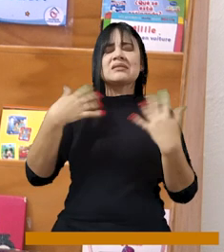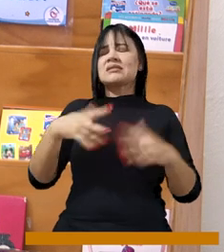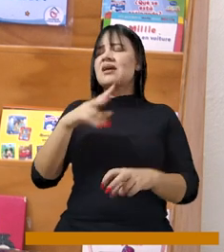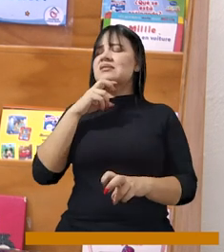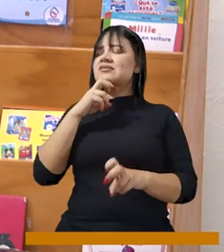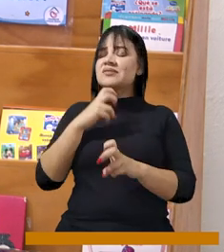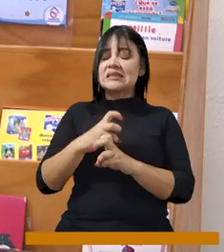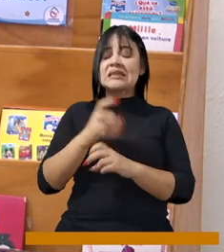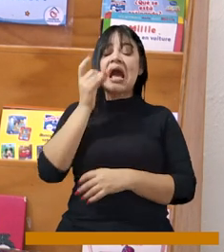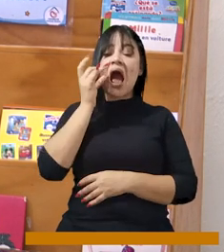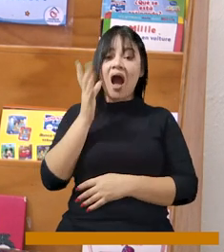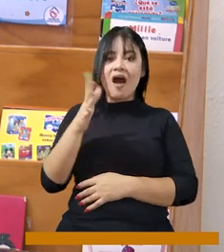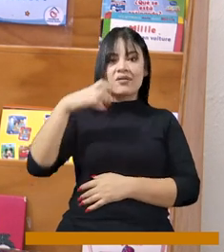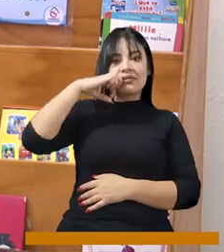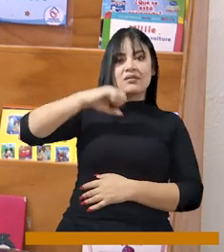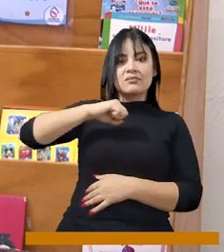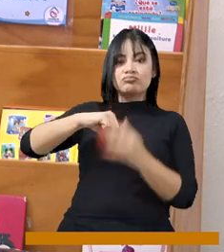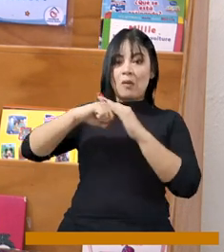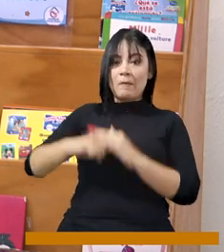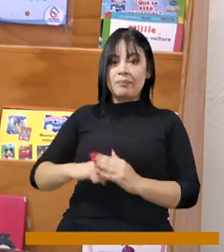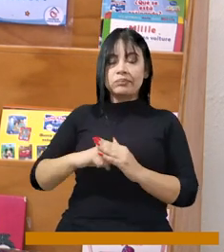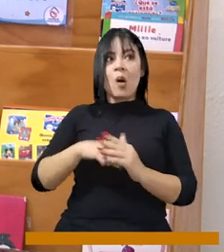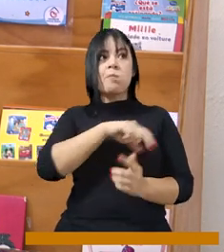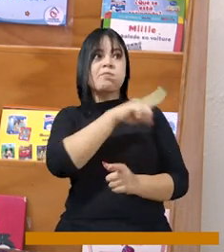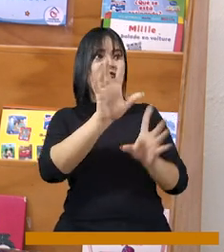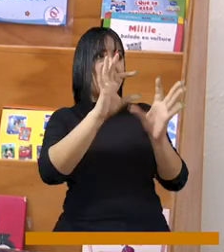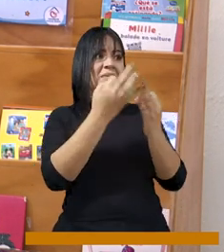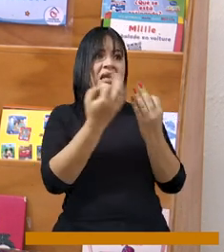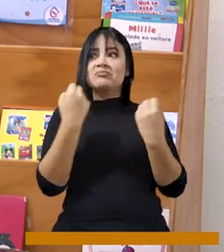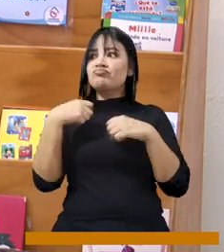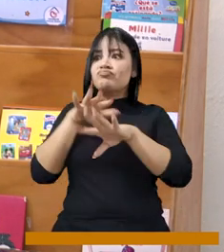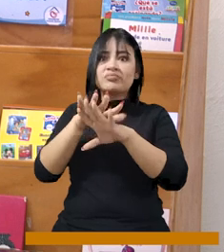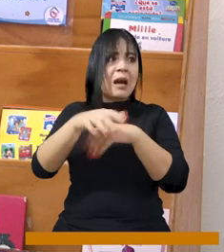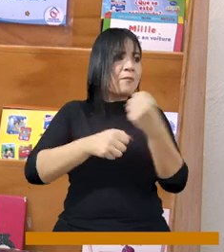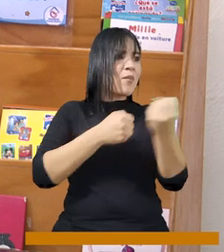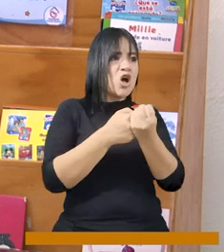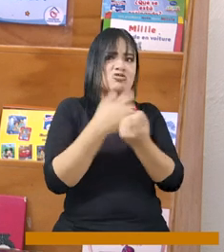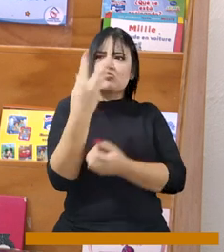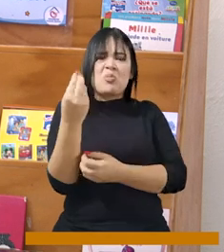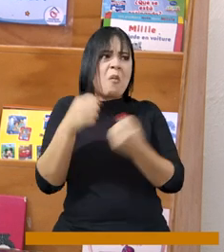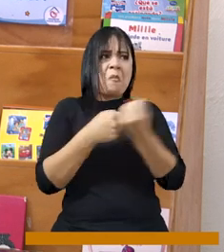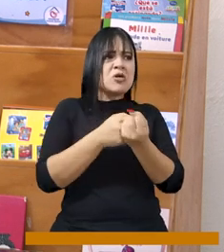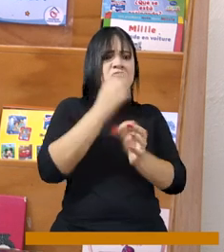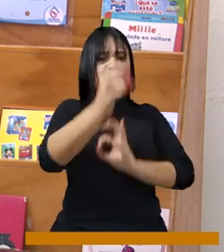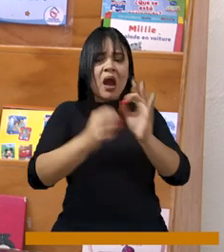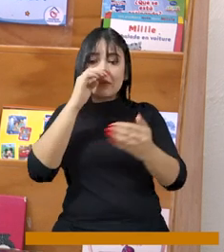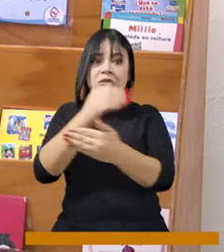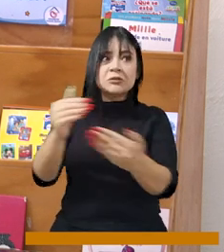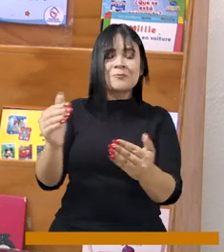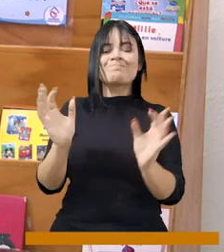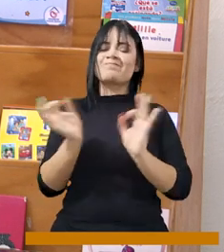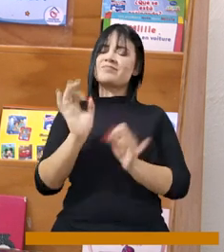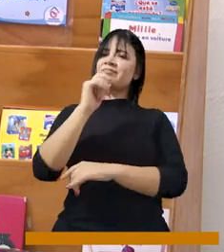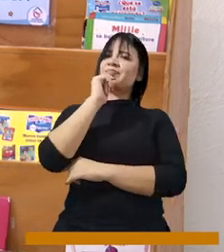situaciones donde se vulneraban un poco sus derechos, familias que no contaban con una red de apoyo para garantizar el cuidado